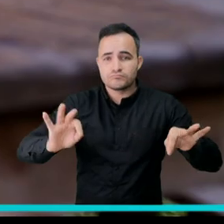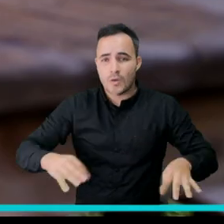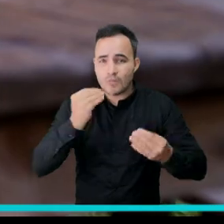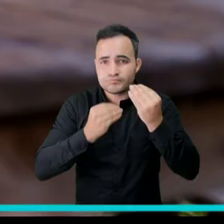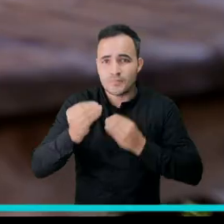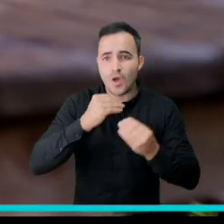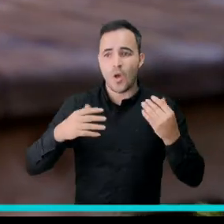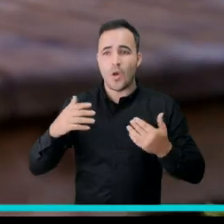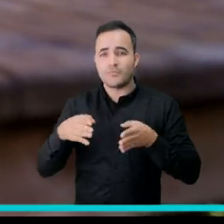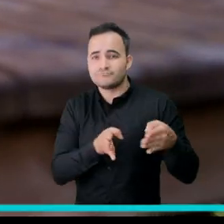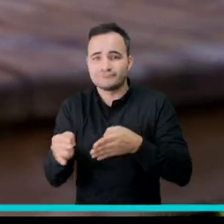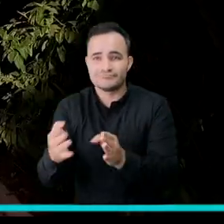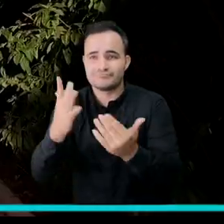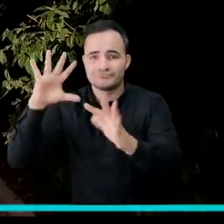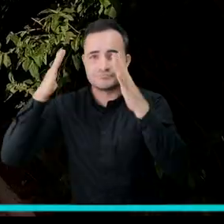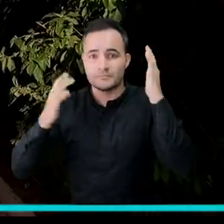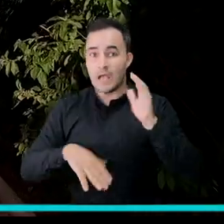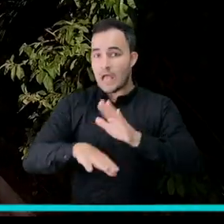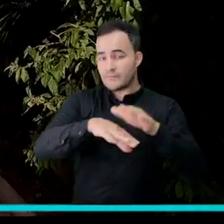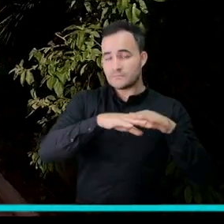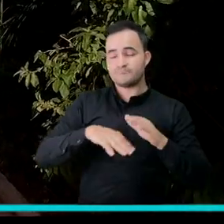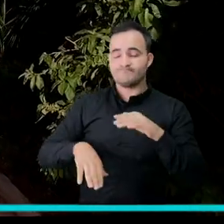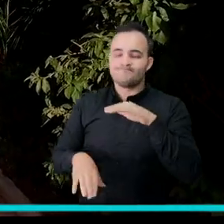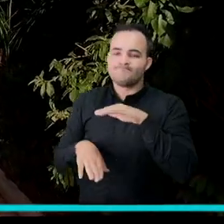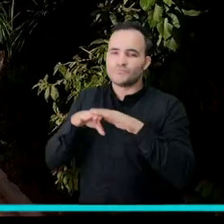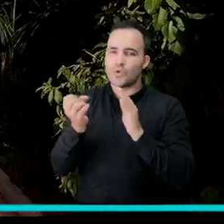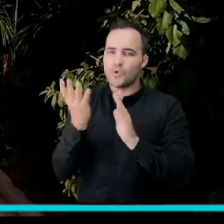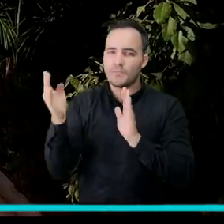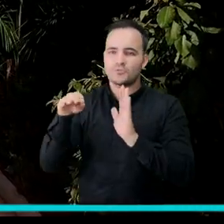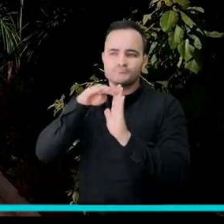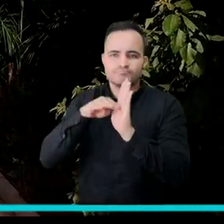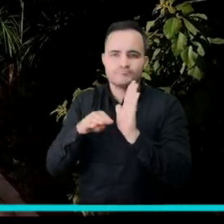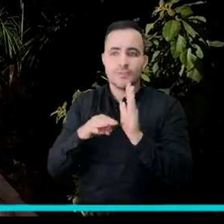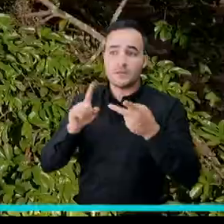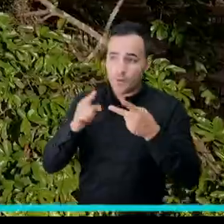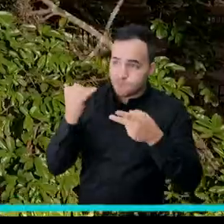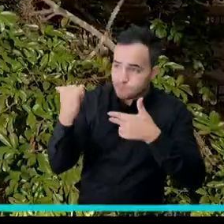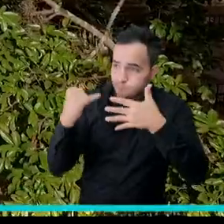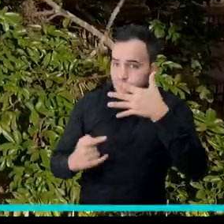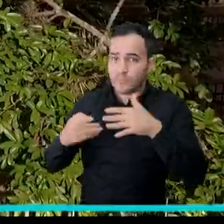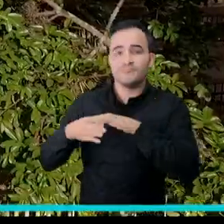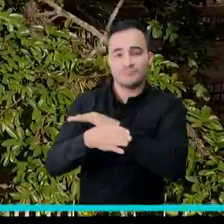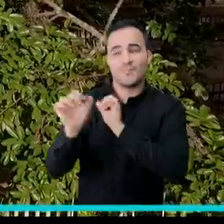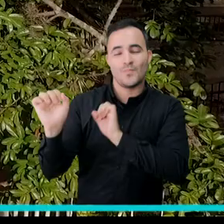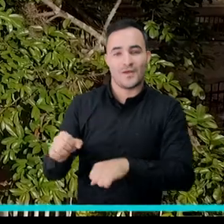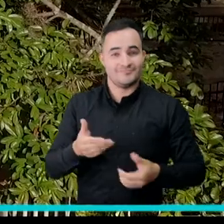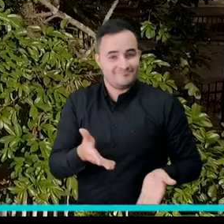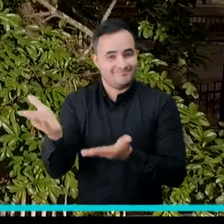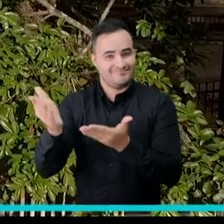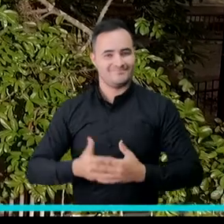sendero ecológico. El aforo se cumple de manera controlada siguiendo los protocolos de bioseguridad.